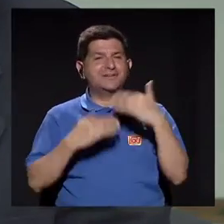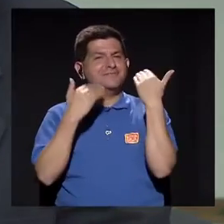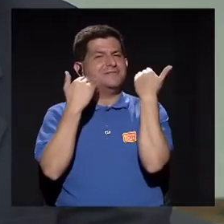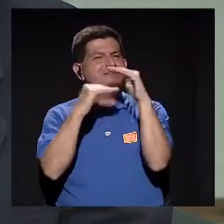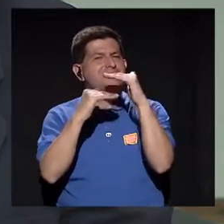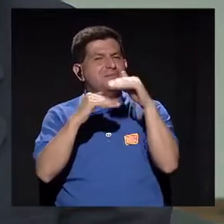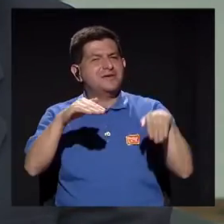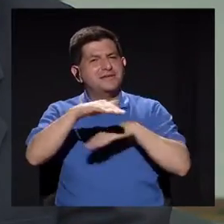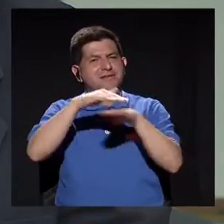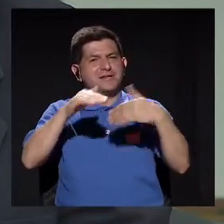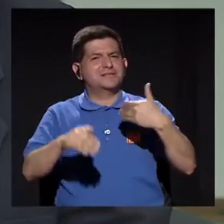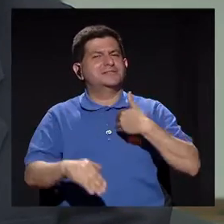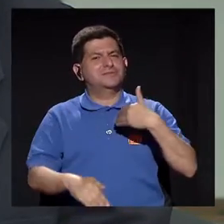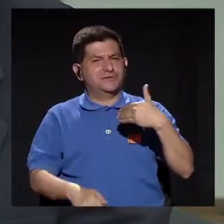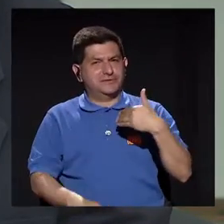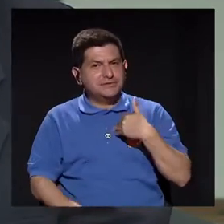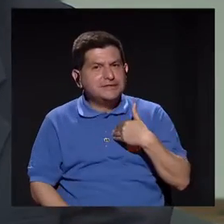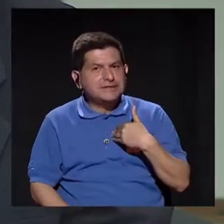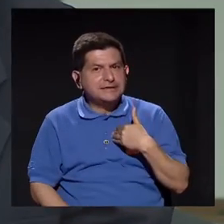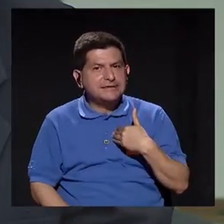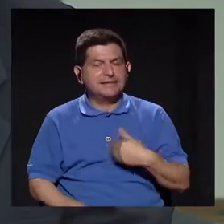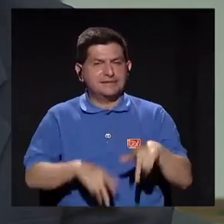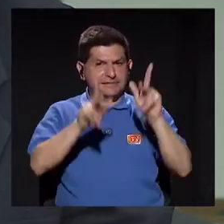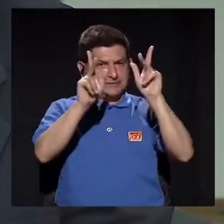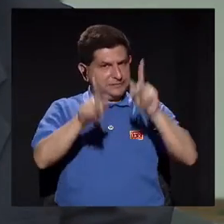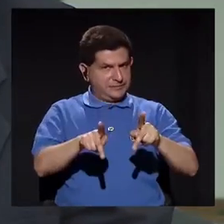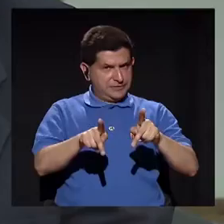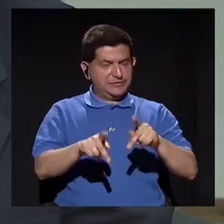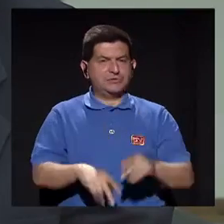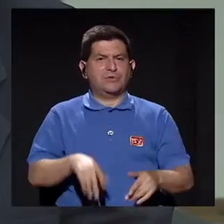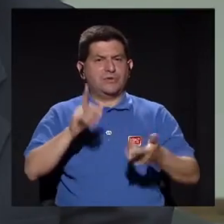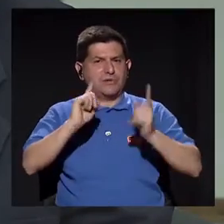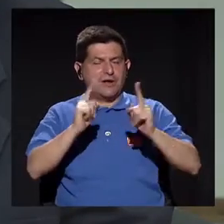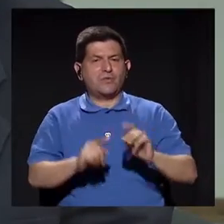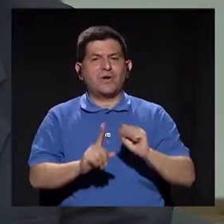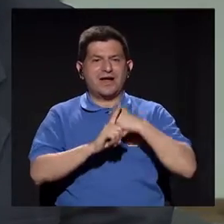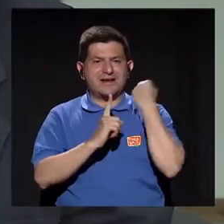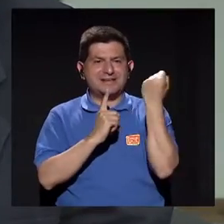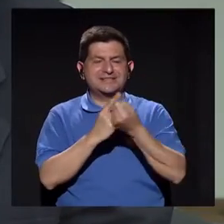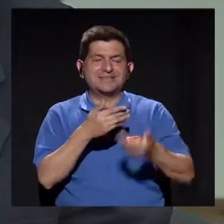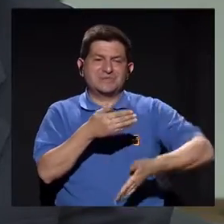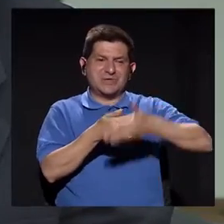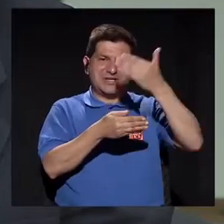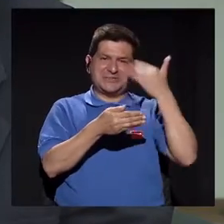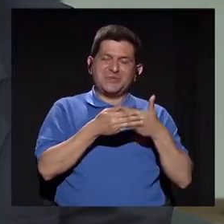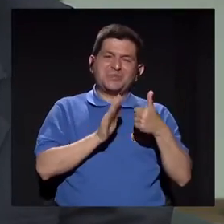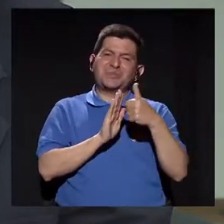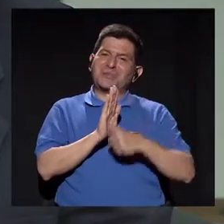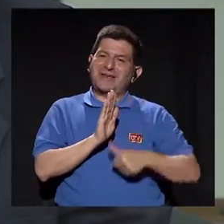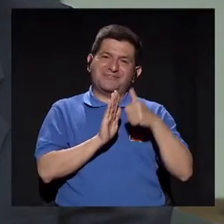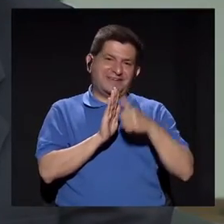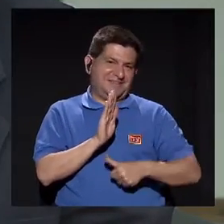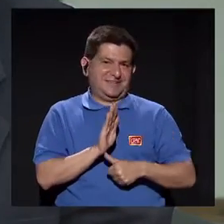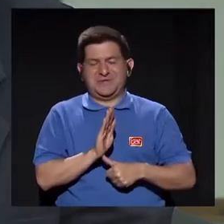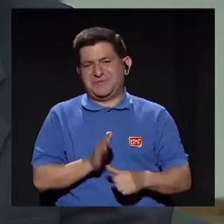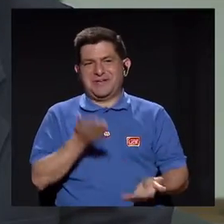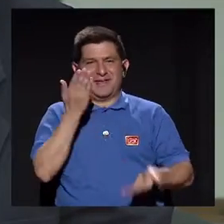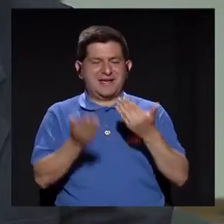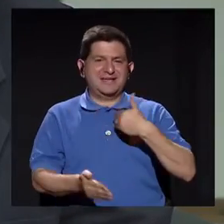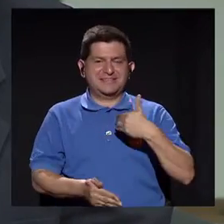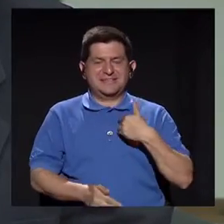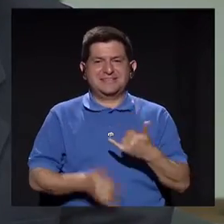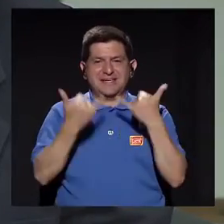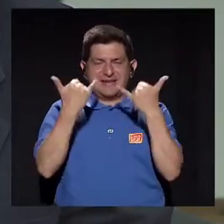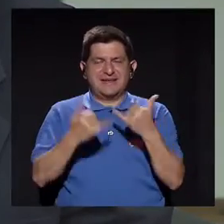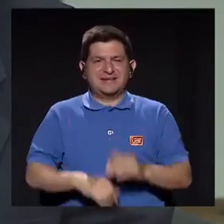la limitante fundamental que va a tener el paciente obviamente son condiciones previas de cirugía, que tenga